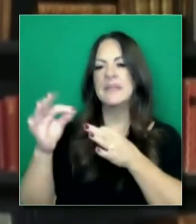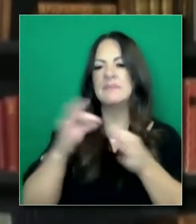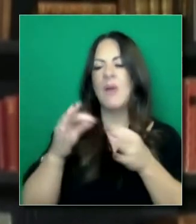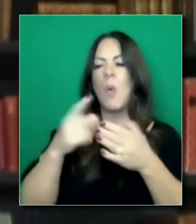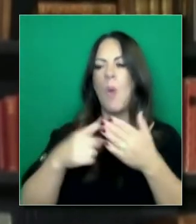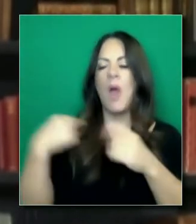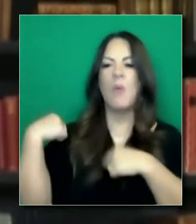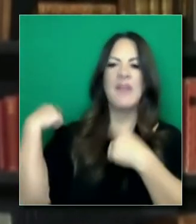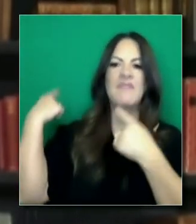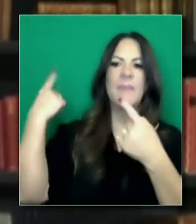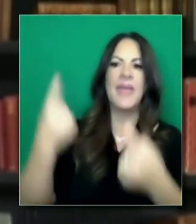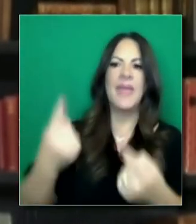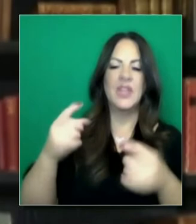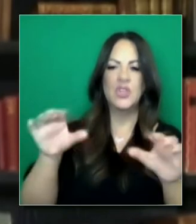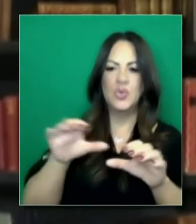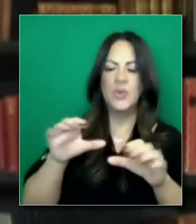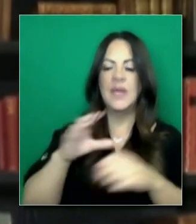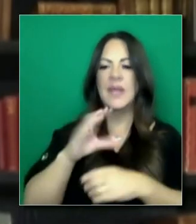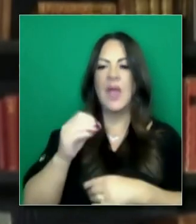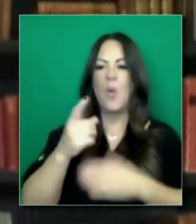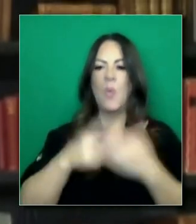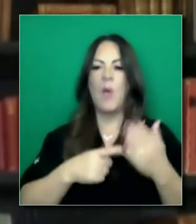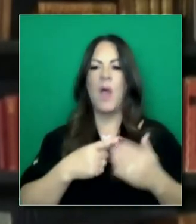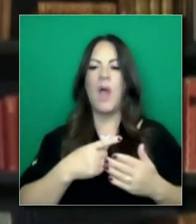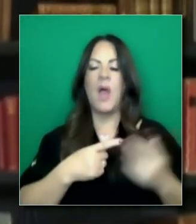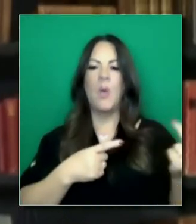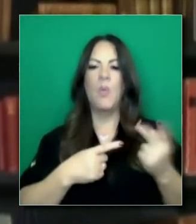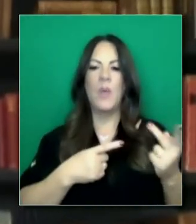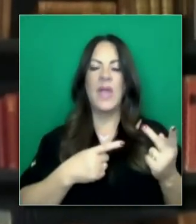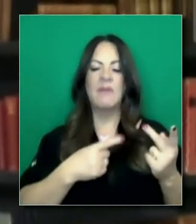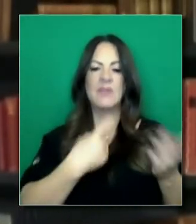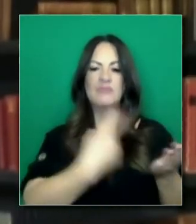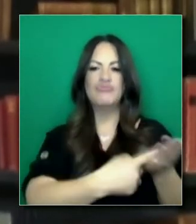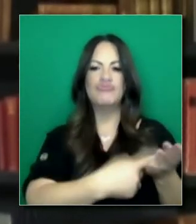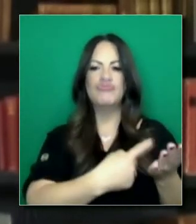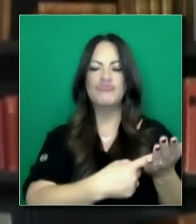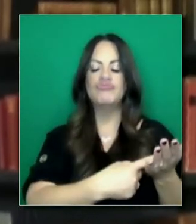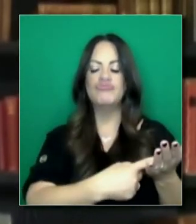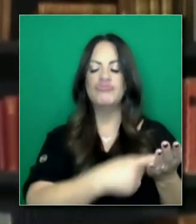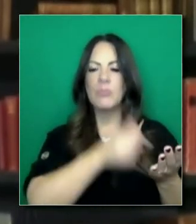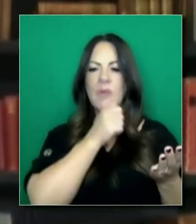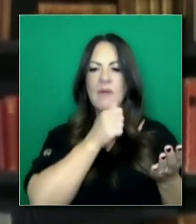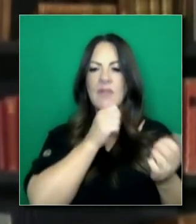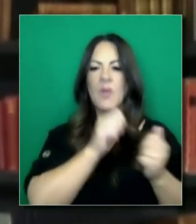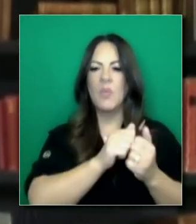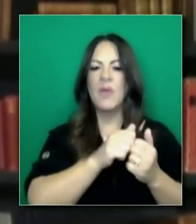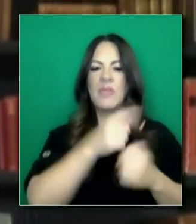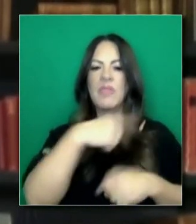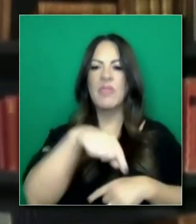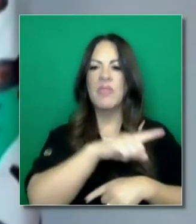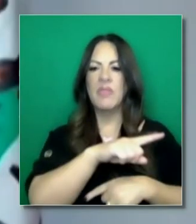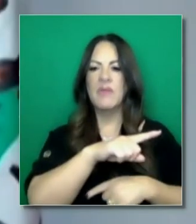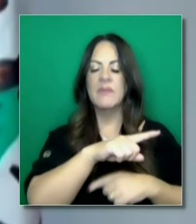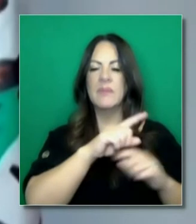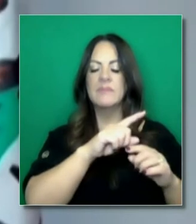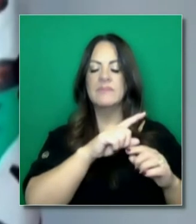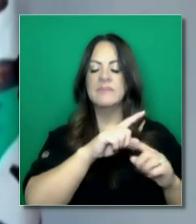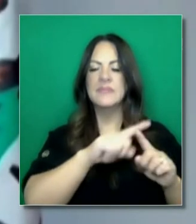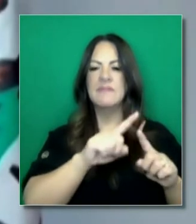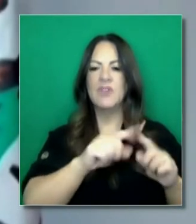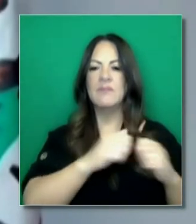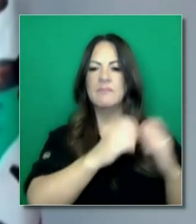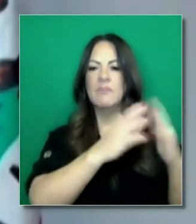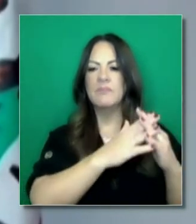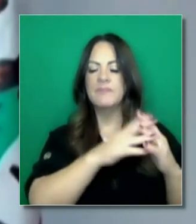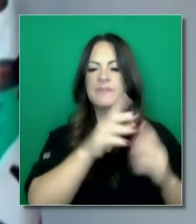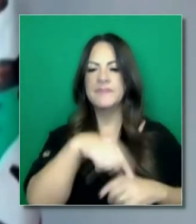podemos publicar, qué es lo que estamos hablando en privado acerca de nuestros proveedores. Muchas gracias,